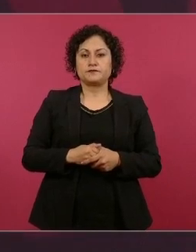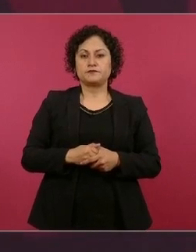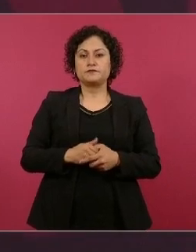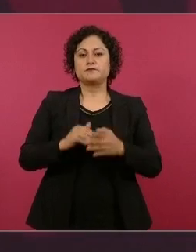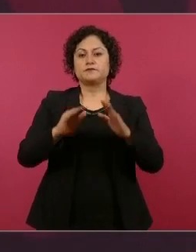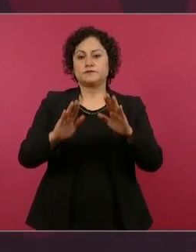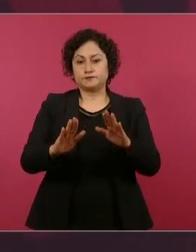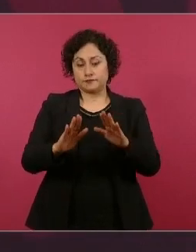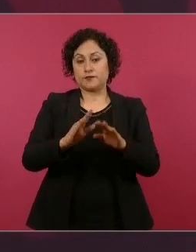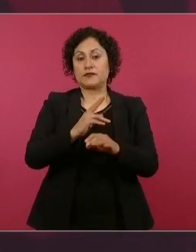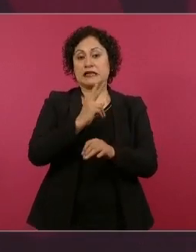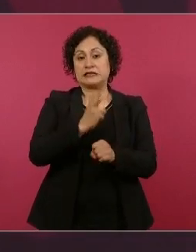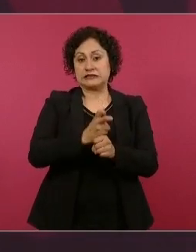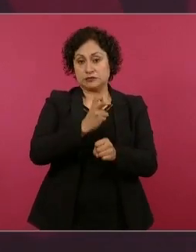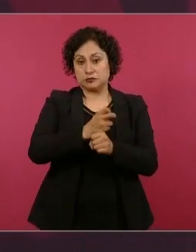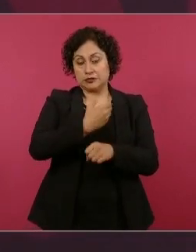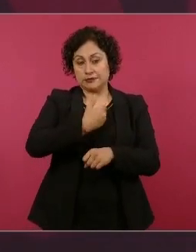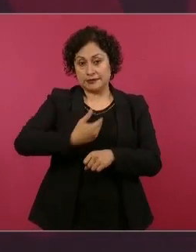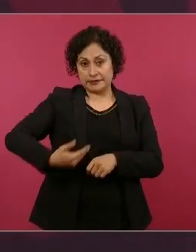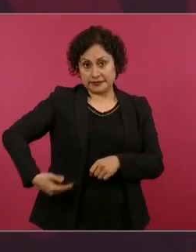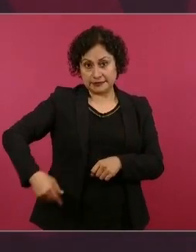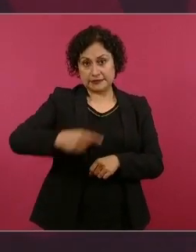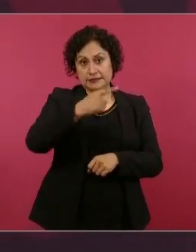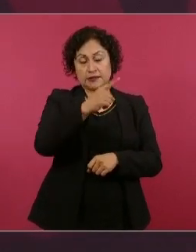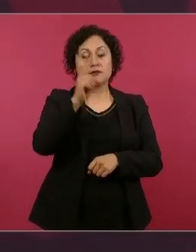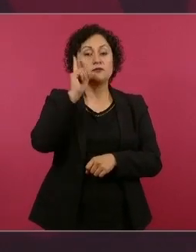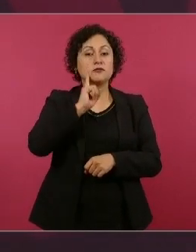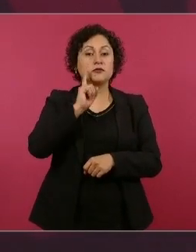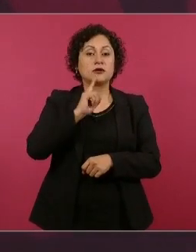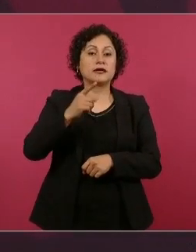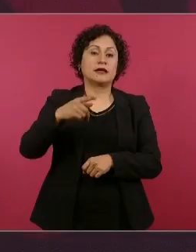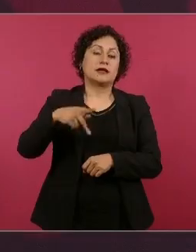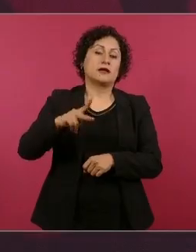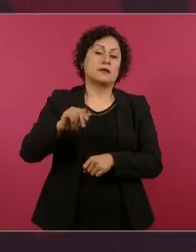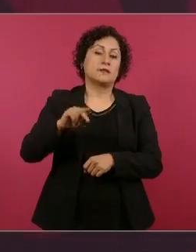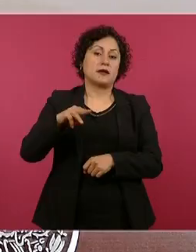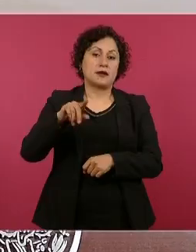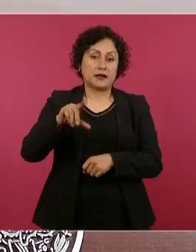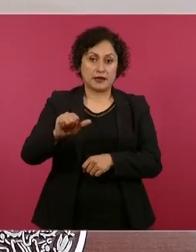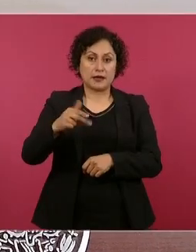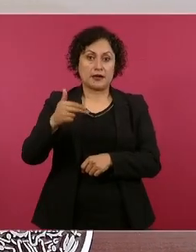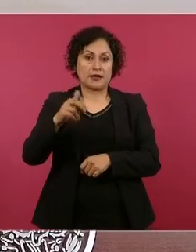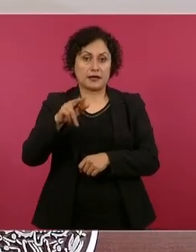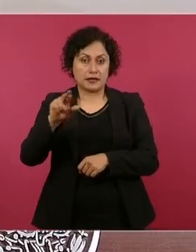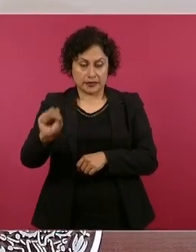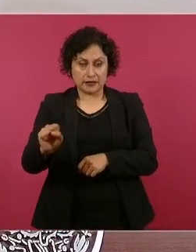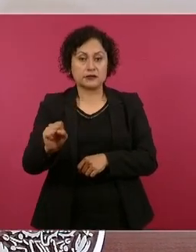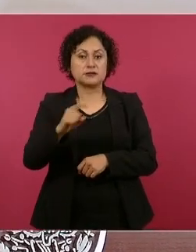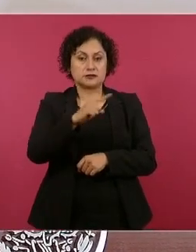vicepresidenta, con la señora Kamala Harris y con el presidente,